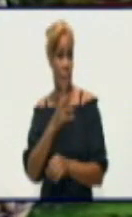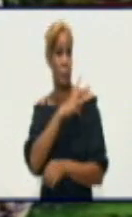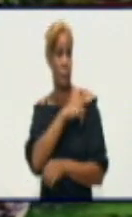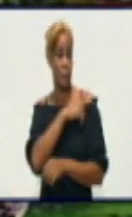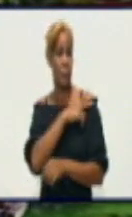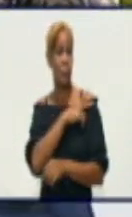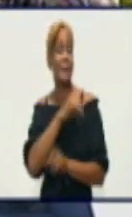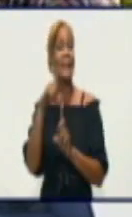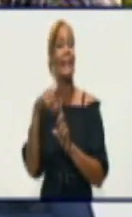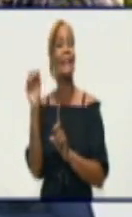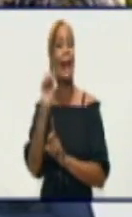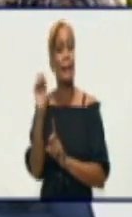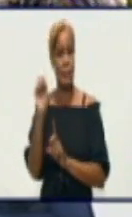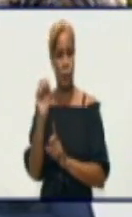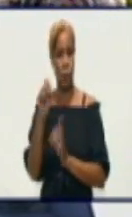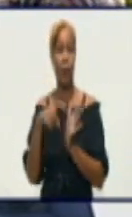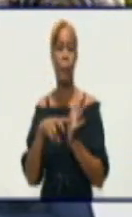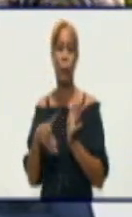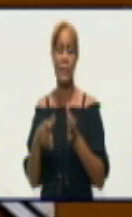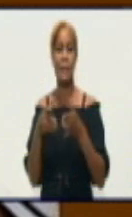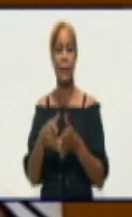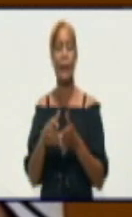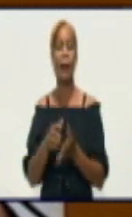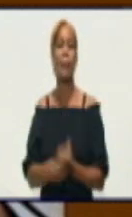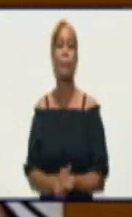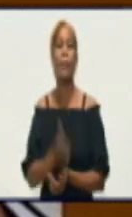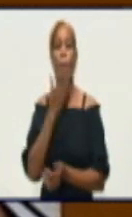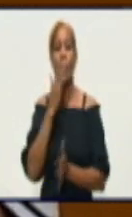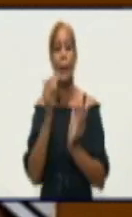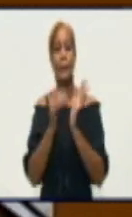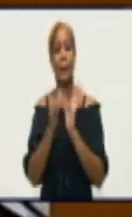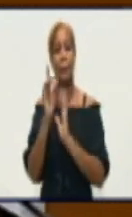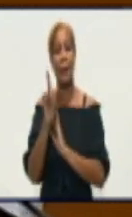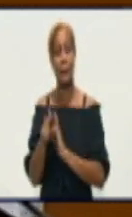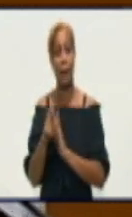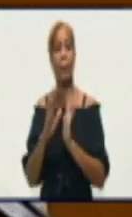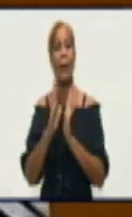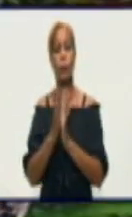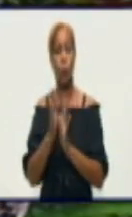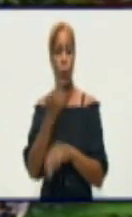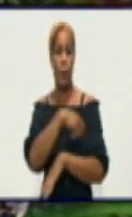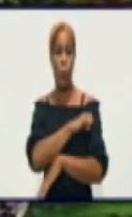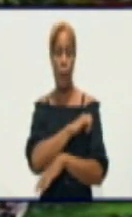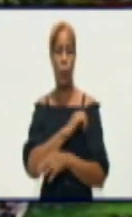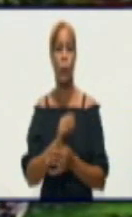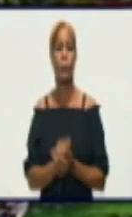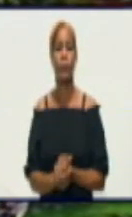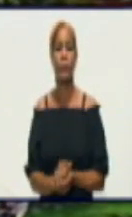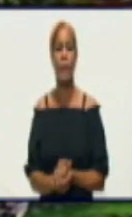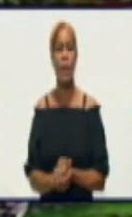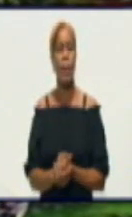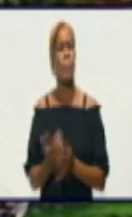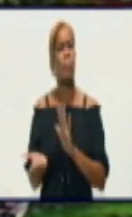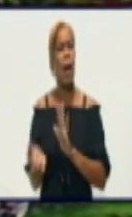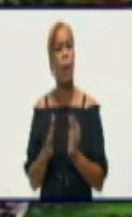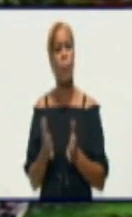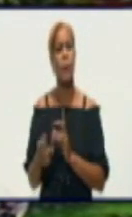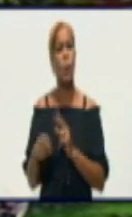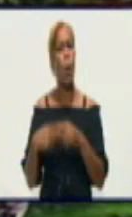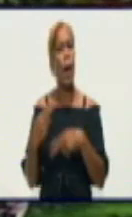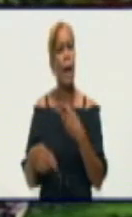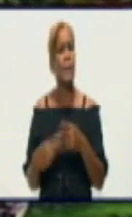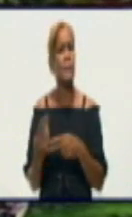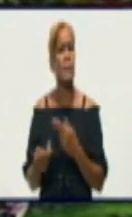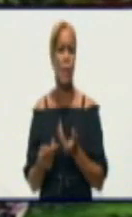de Granma. Capitán, buenas tardes. Sí, buenas tardes, Enel, para ti y para todo nuestro pueblo. Hace algunas semanas tuvimos alguna